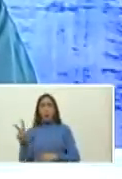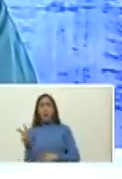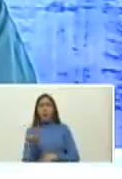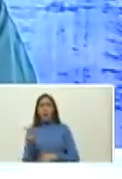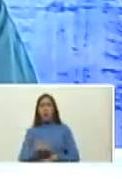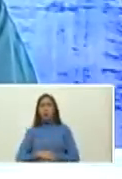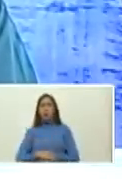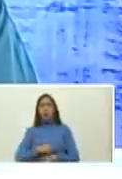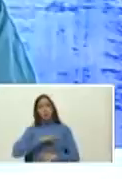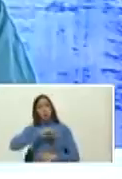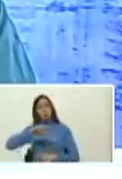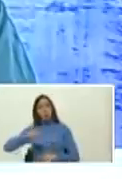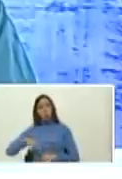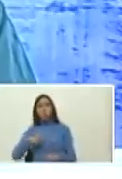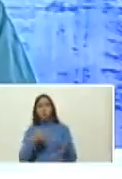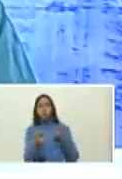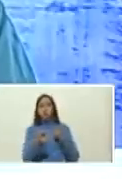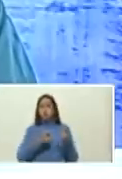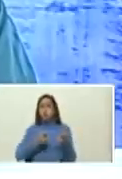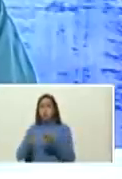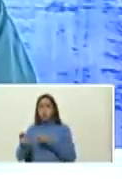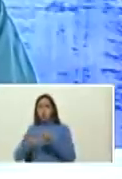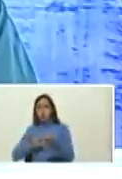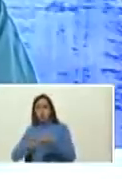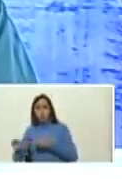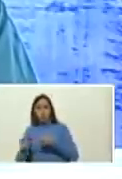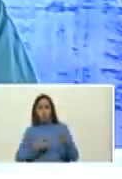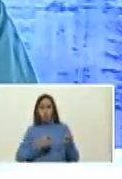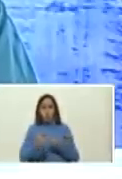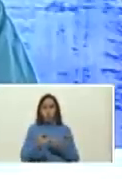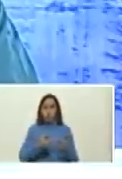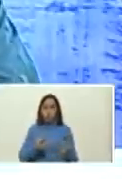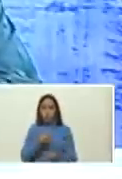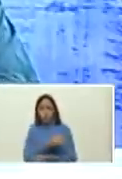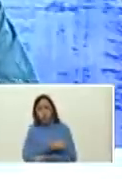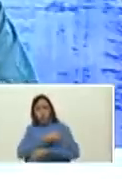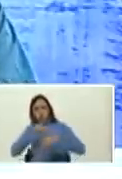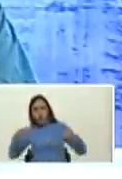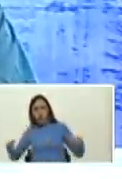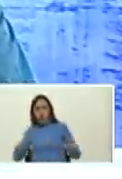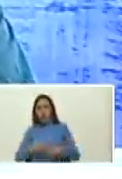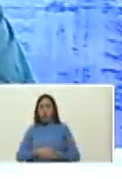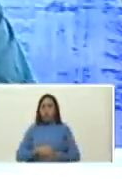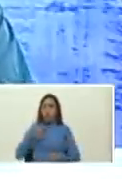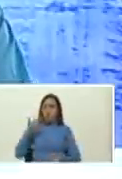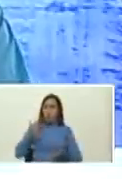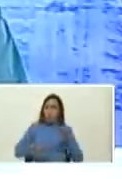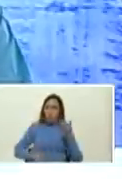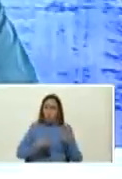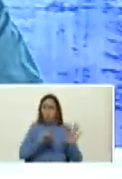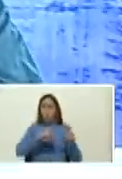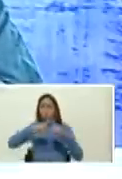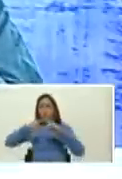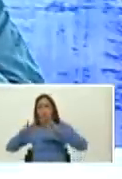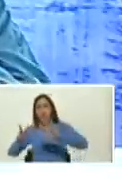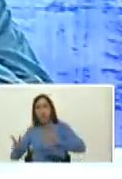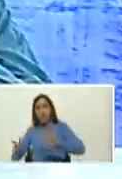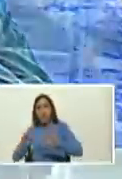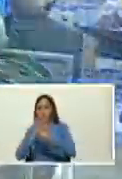hemos llevado con éxito esta pandemia con equilibrio en el 7 más 7